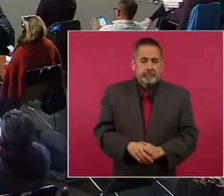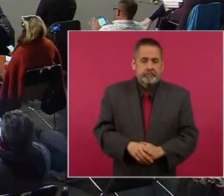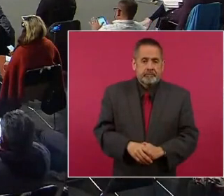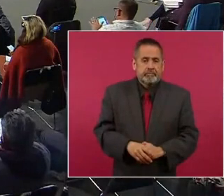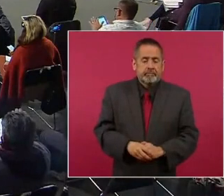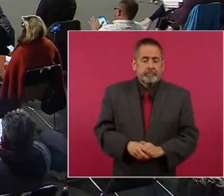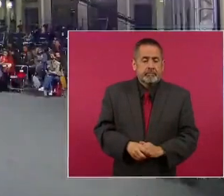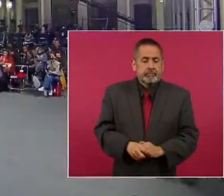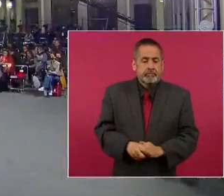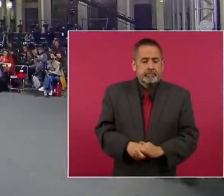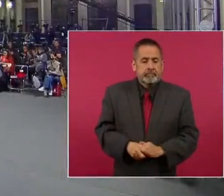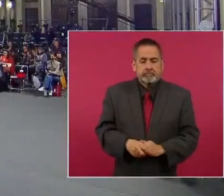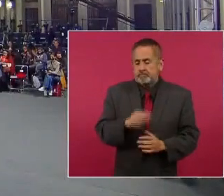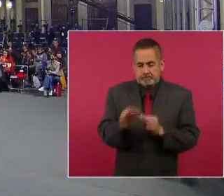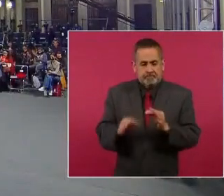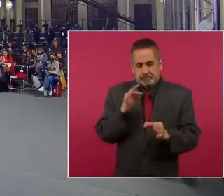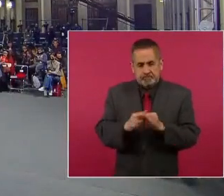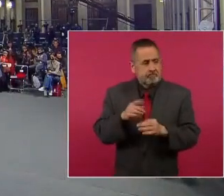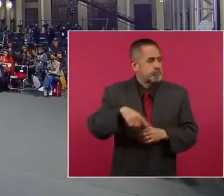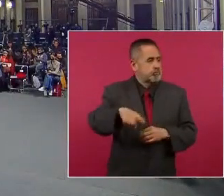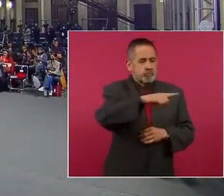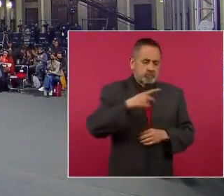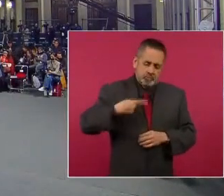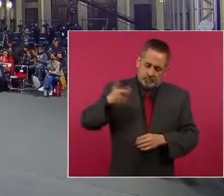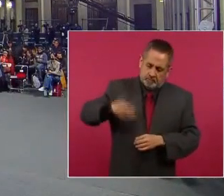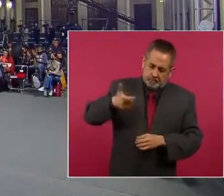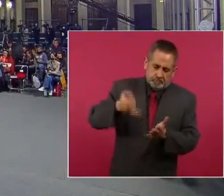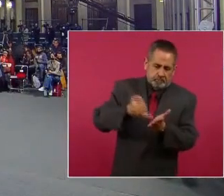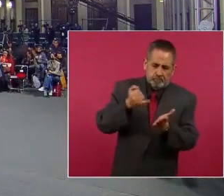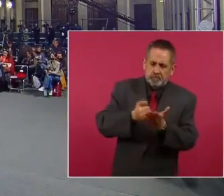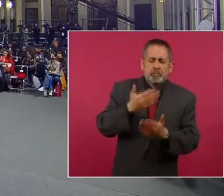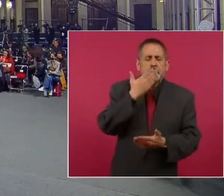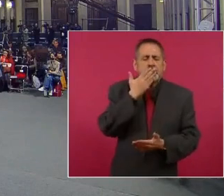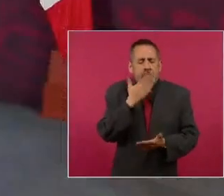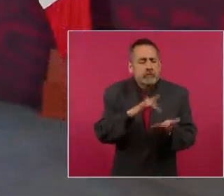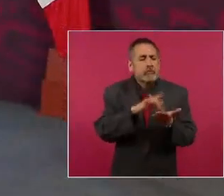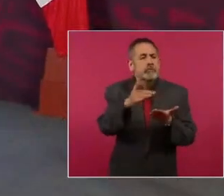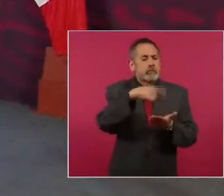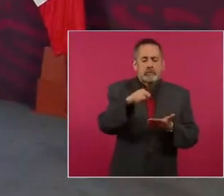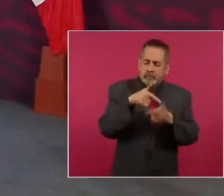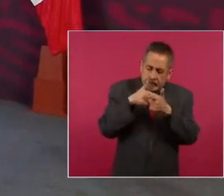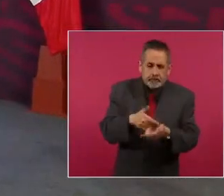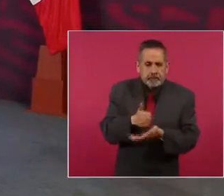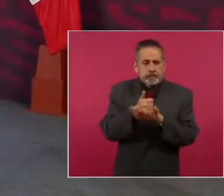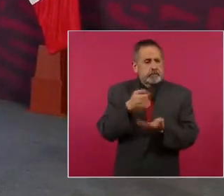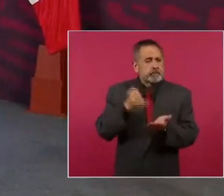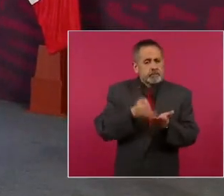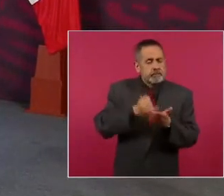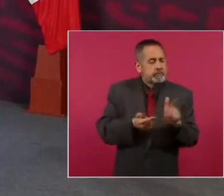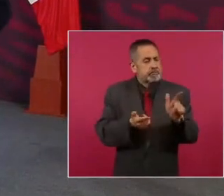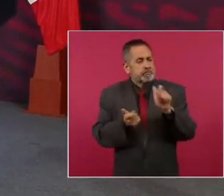están cumpliendo los contribuyentes y muchas gracias y que nos siguen ayudando con la